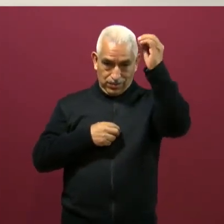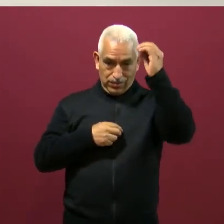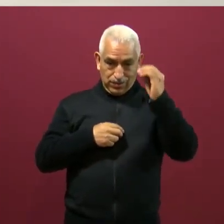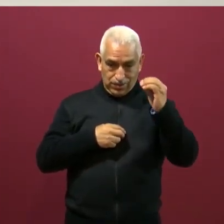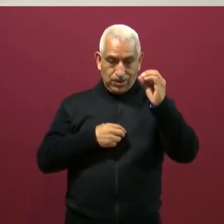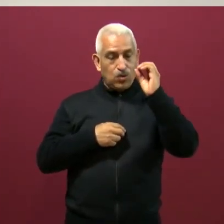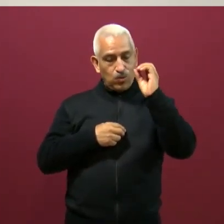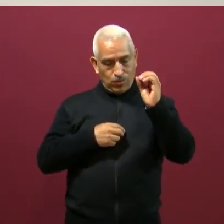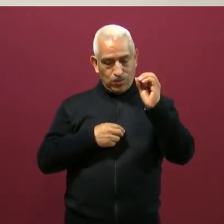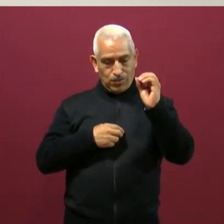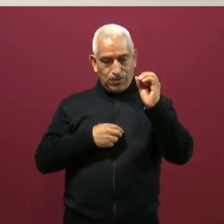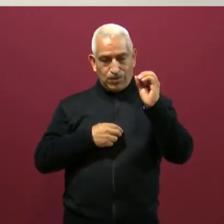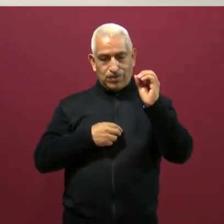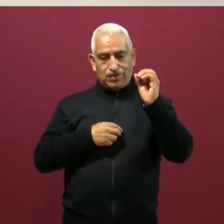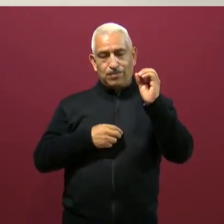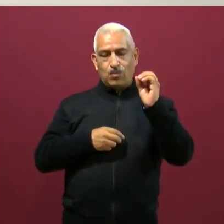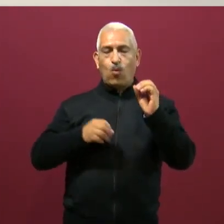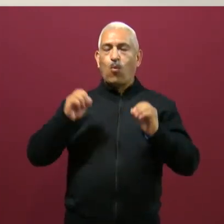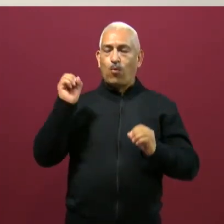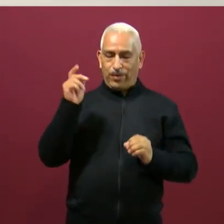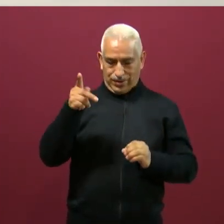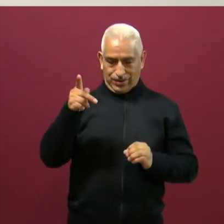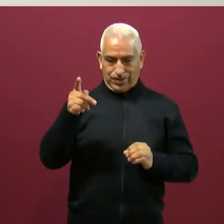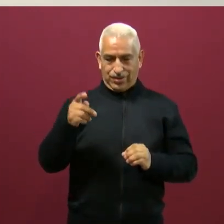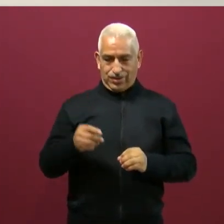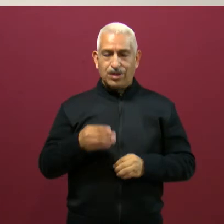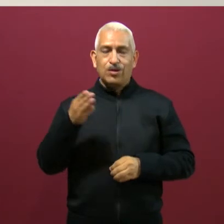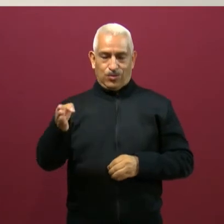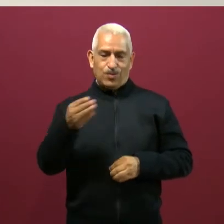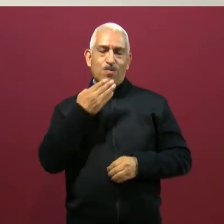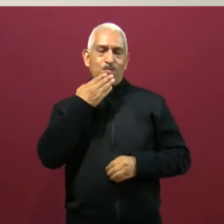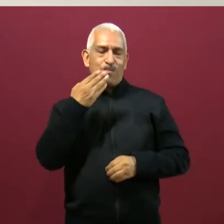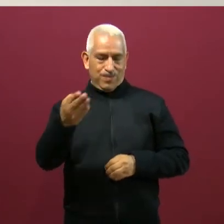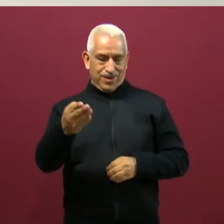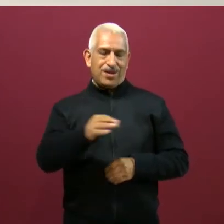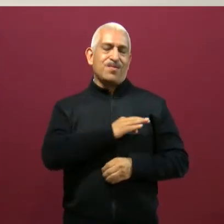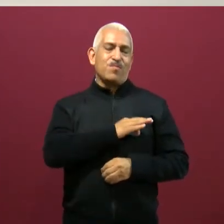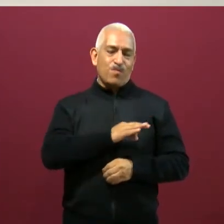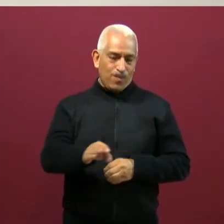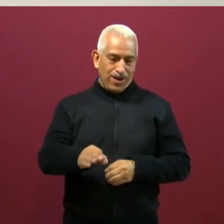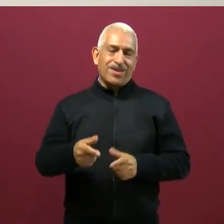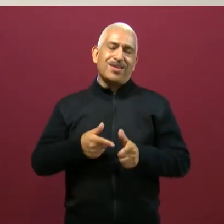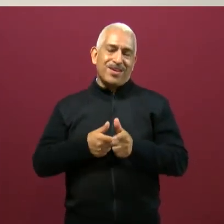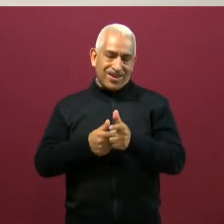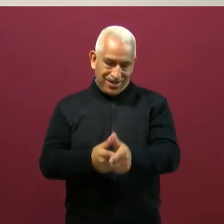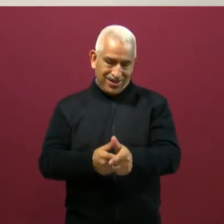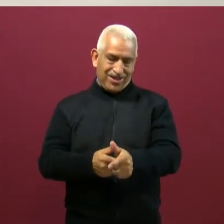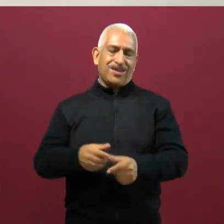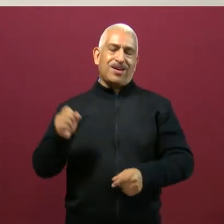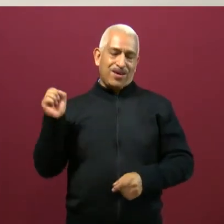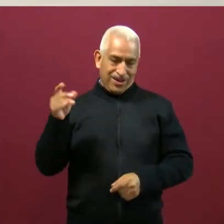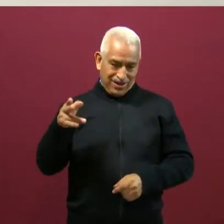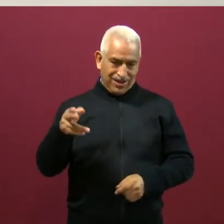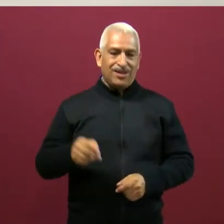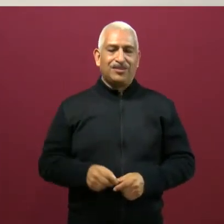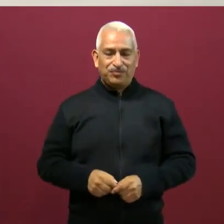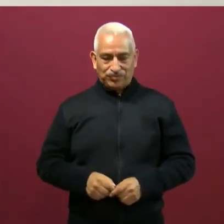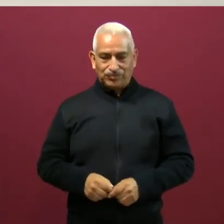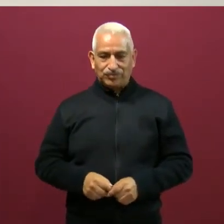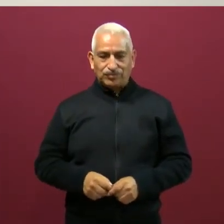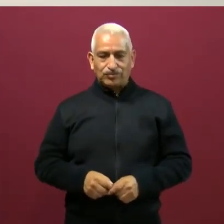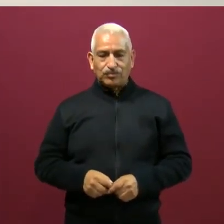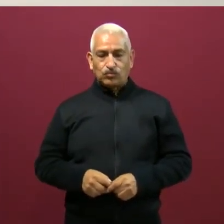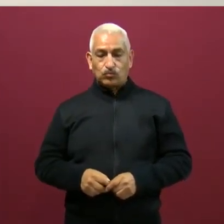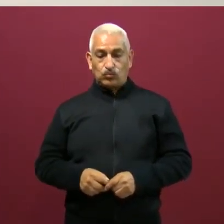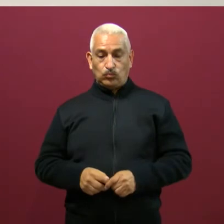Ok. Está en la parte del medio del lado